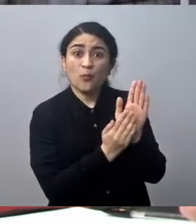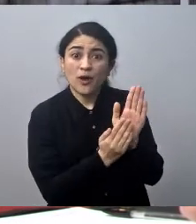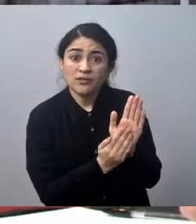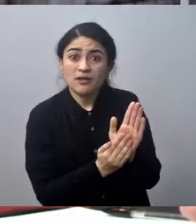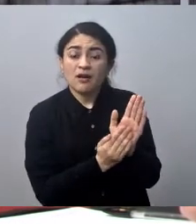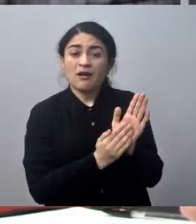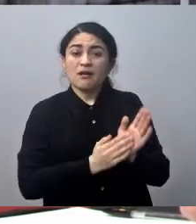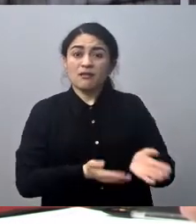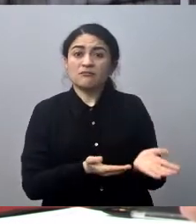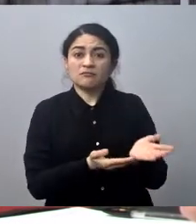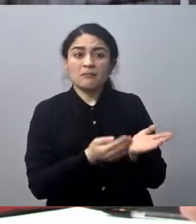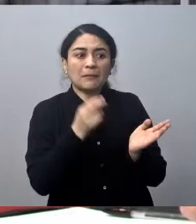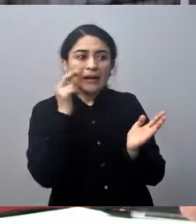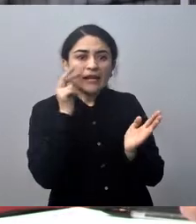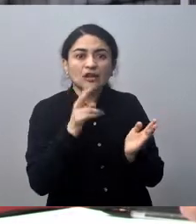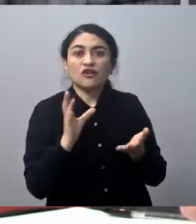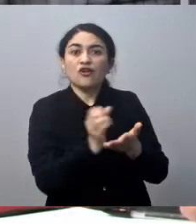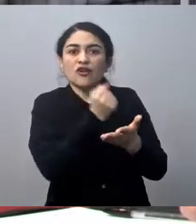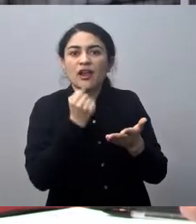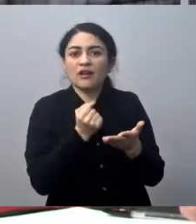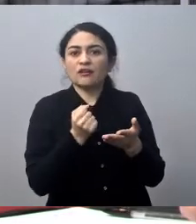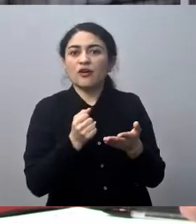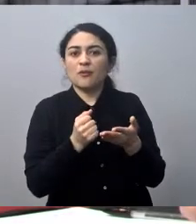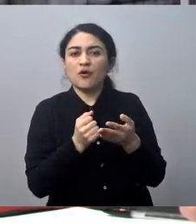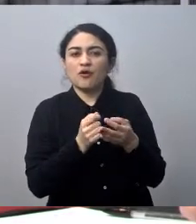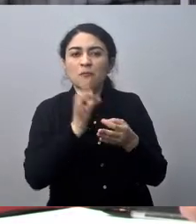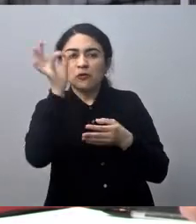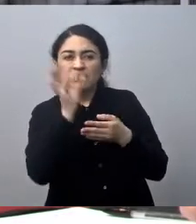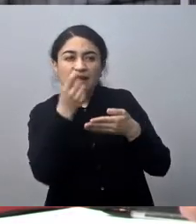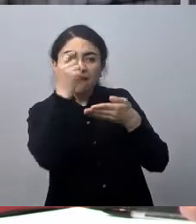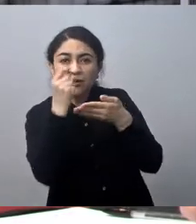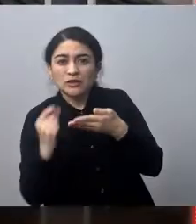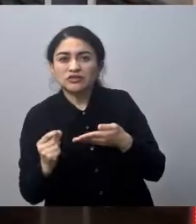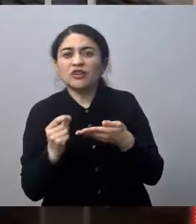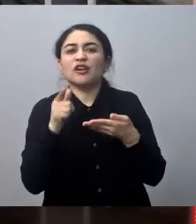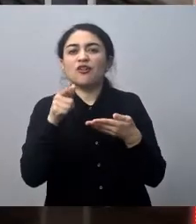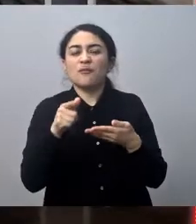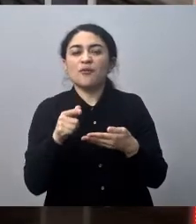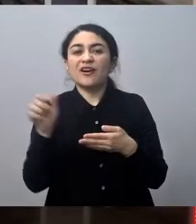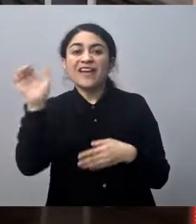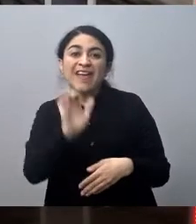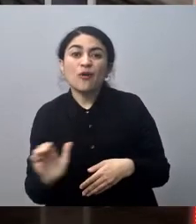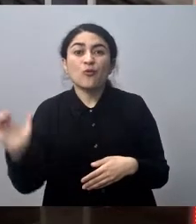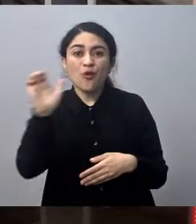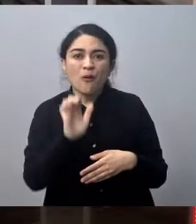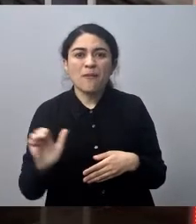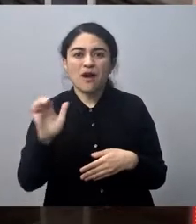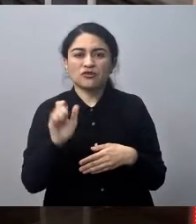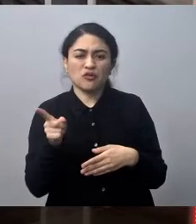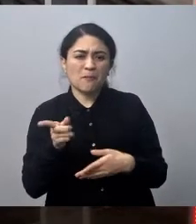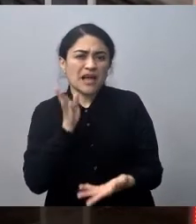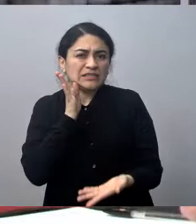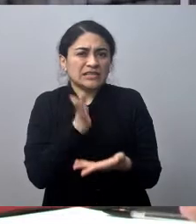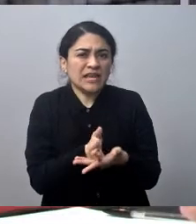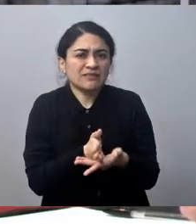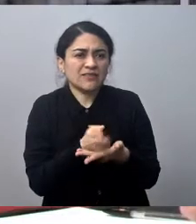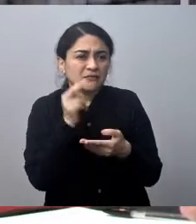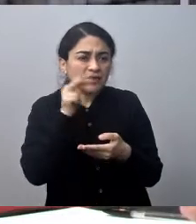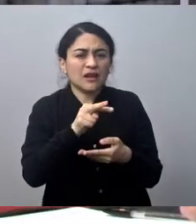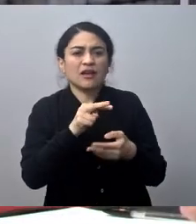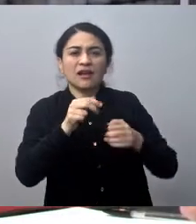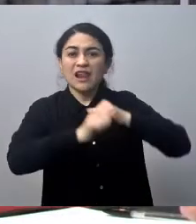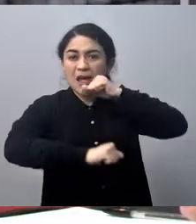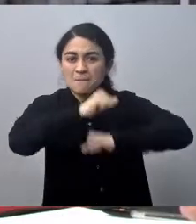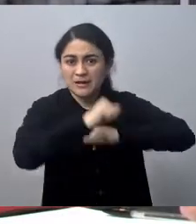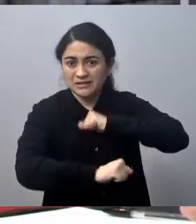para llegar a tener las mediciones estándares que hoy día en Europa son mucho más exigentes a las empresas. Y creo